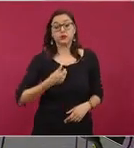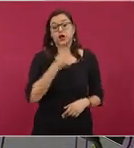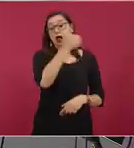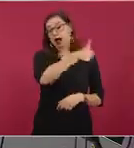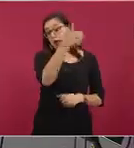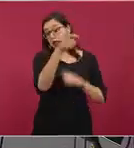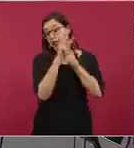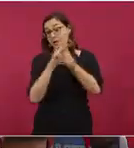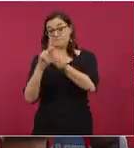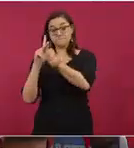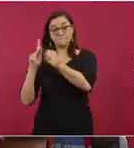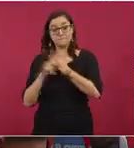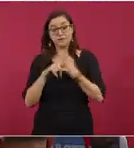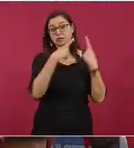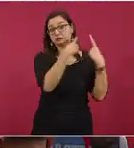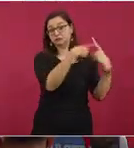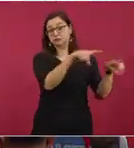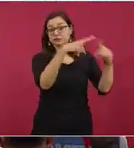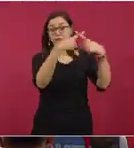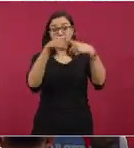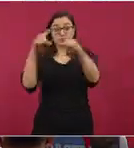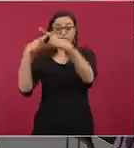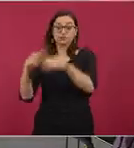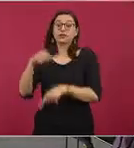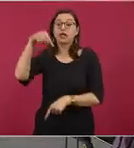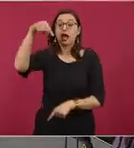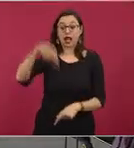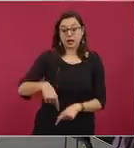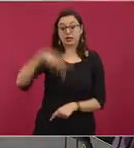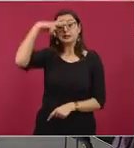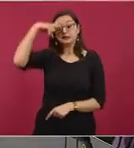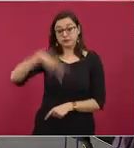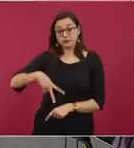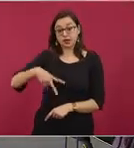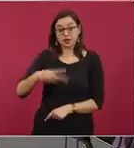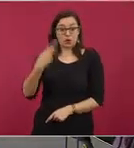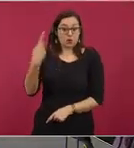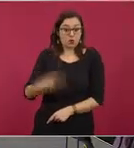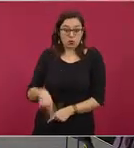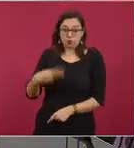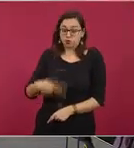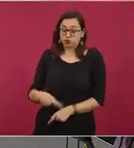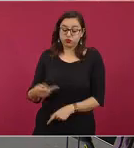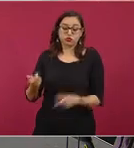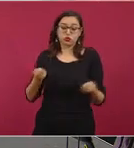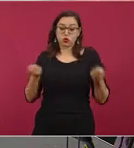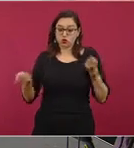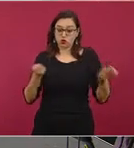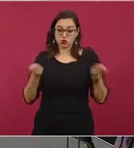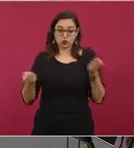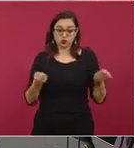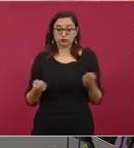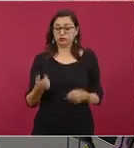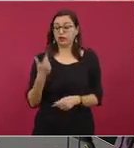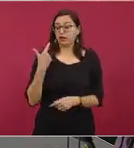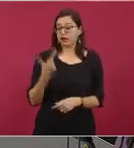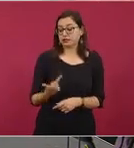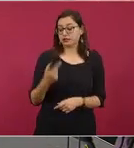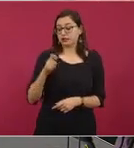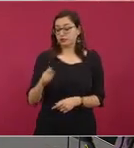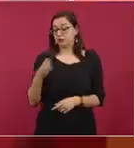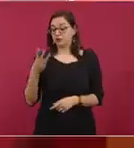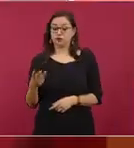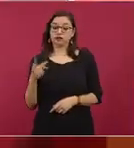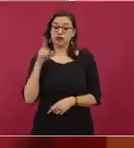política nosotros tenemos esta inflación 7.13 ellos estarán en 7.9